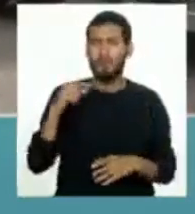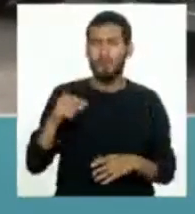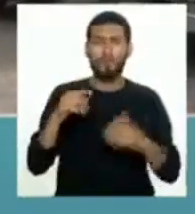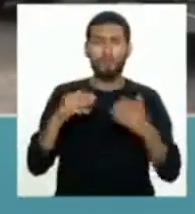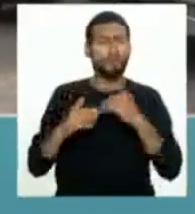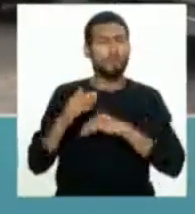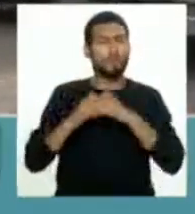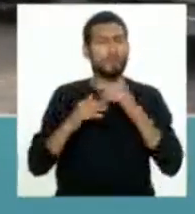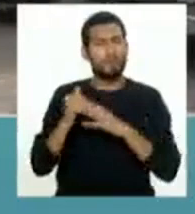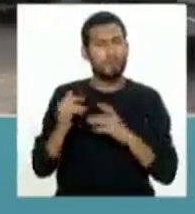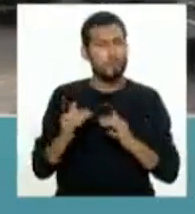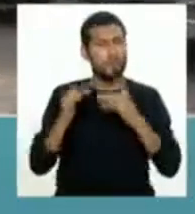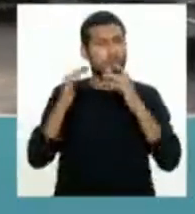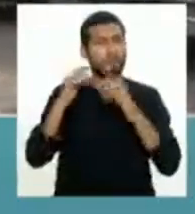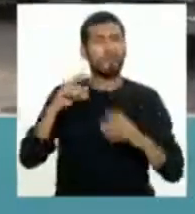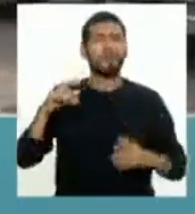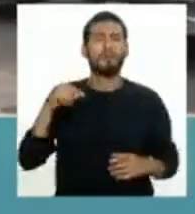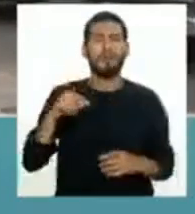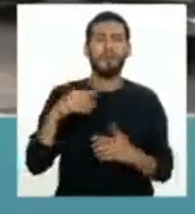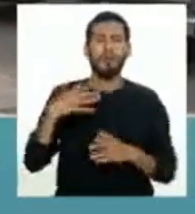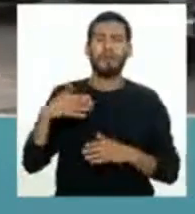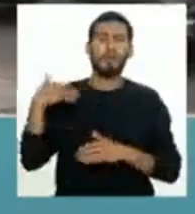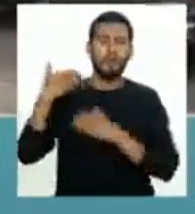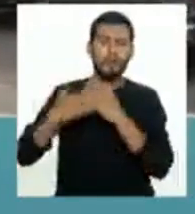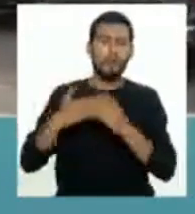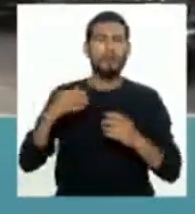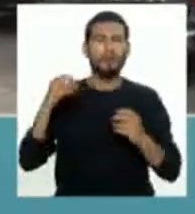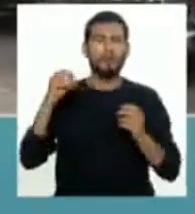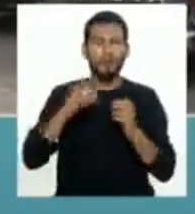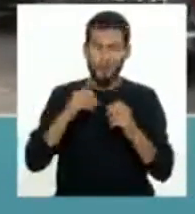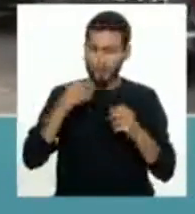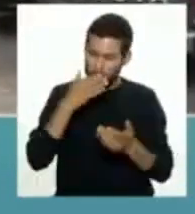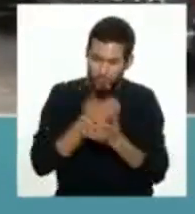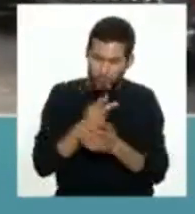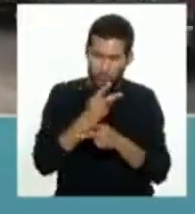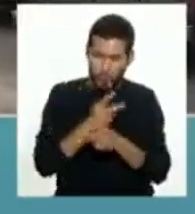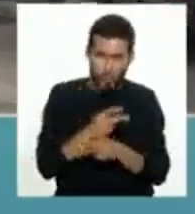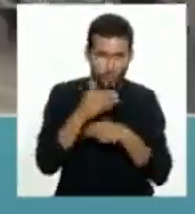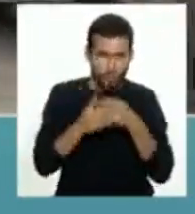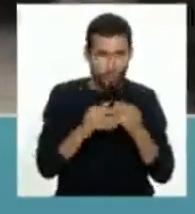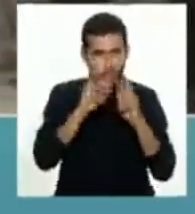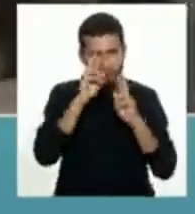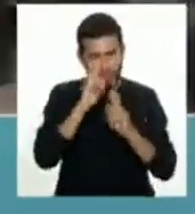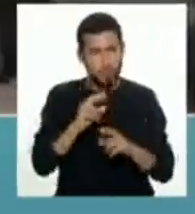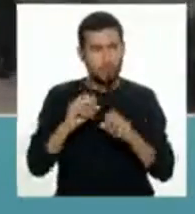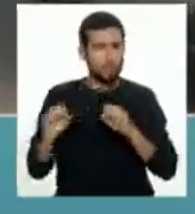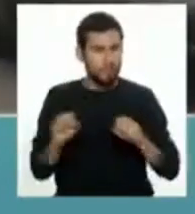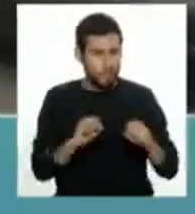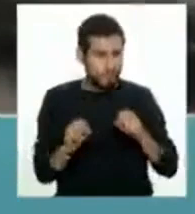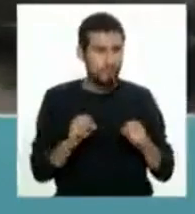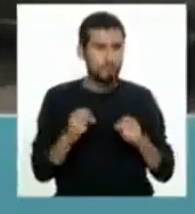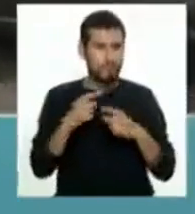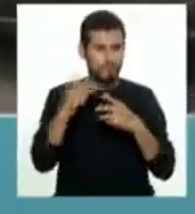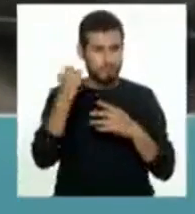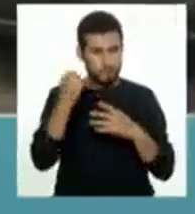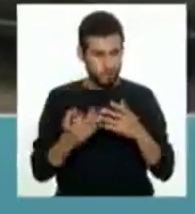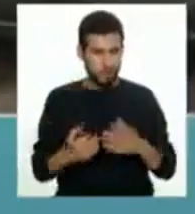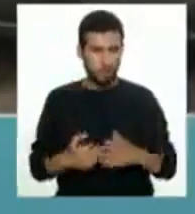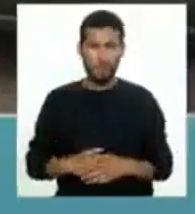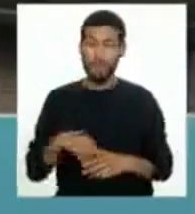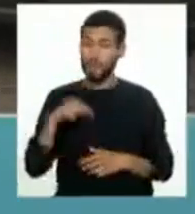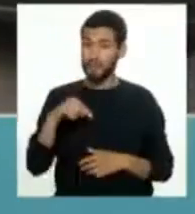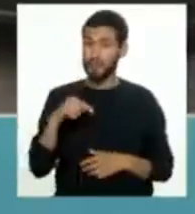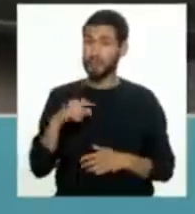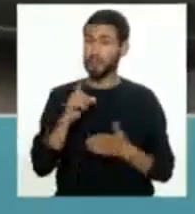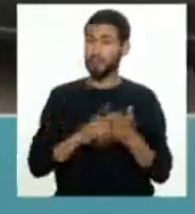de edificaciones no construidas ya con procedimientos constructivos adecuados, respectando las normas sísmicas, donde ahí ya